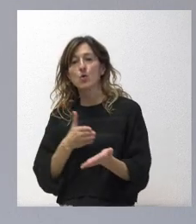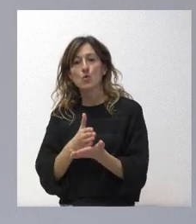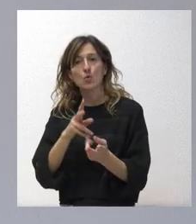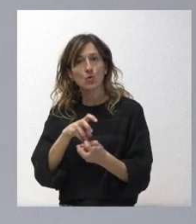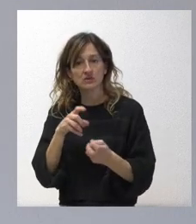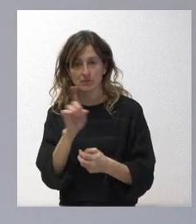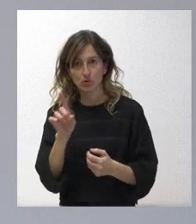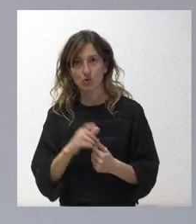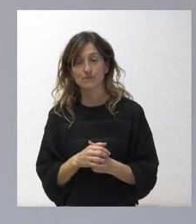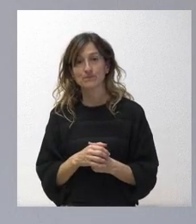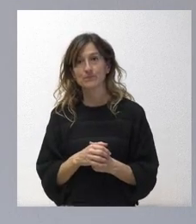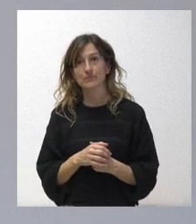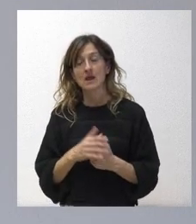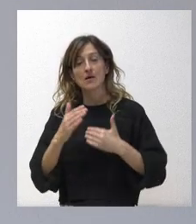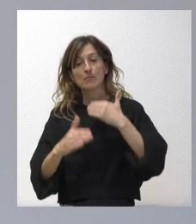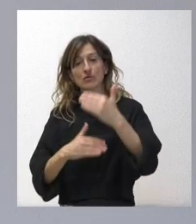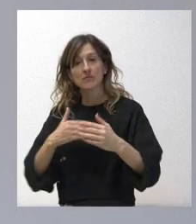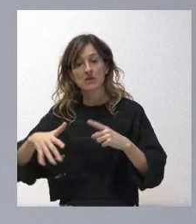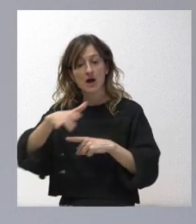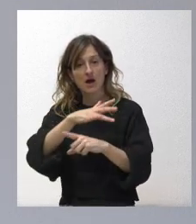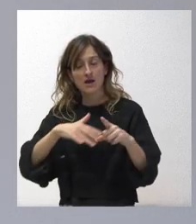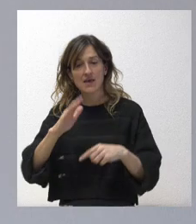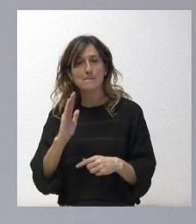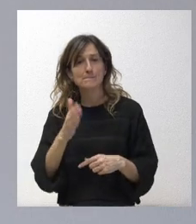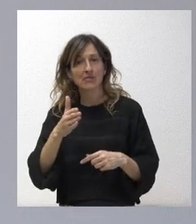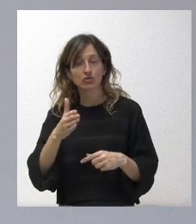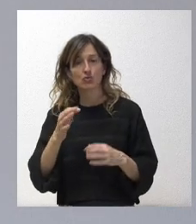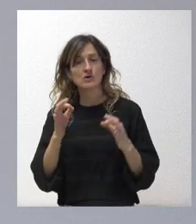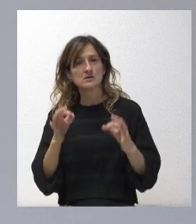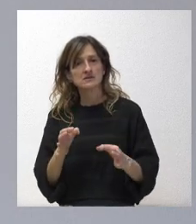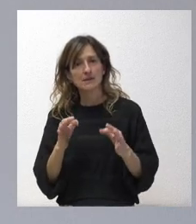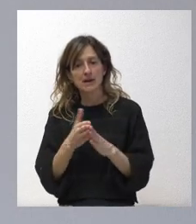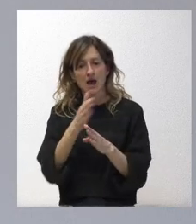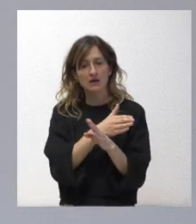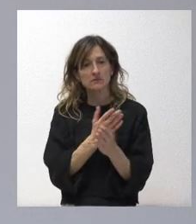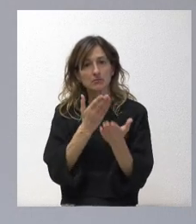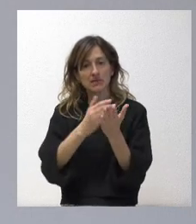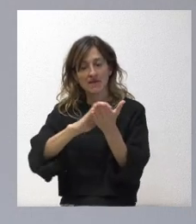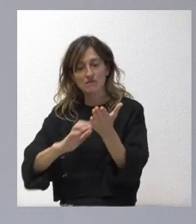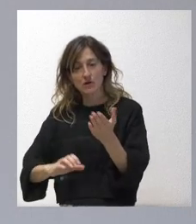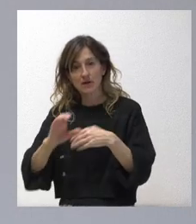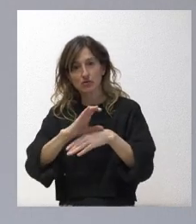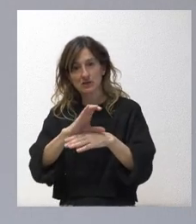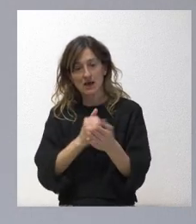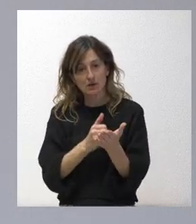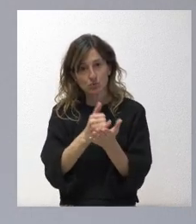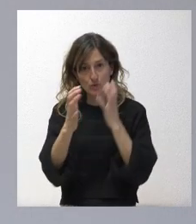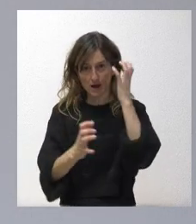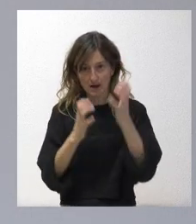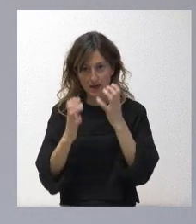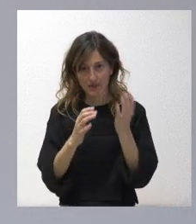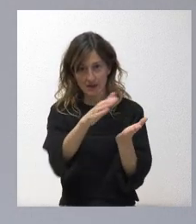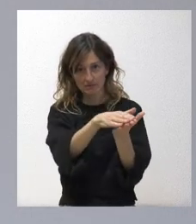En los procedimientos de evaluación ambiental y para la declaración de impacto ambiental siempre se pide un informe a la Consejería de Agricultura y Ganadería y, por tanto,